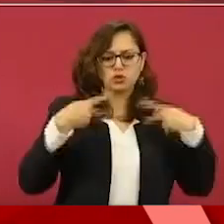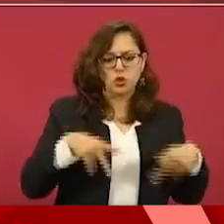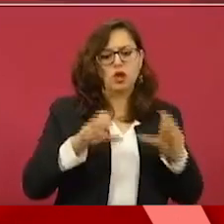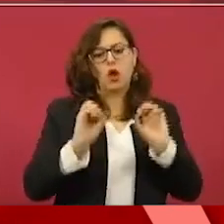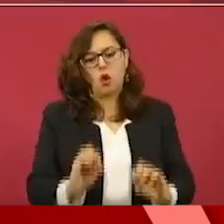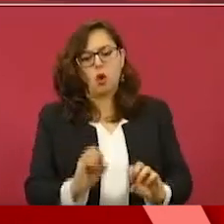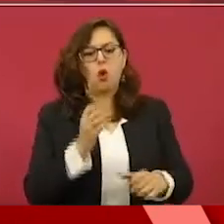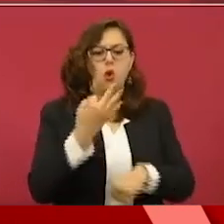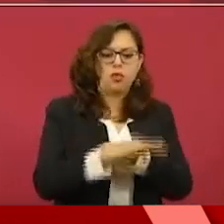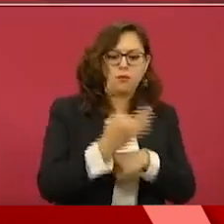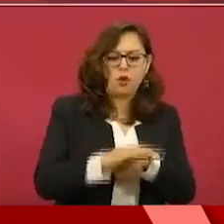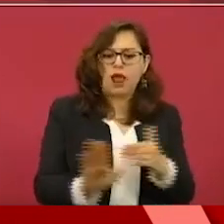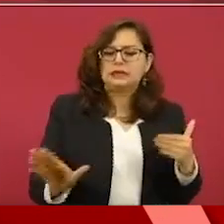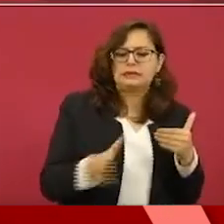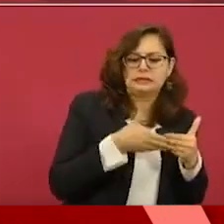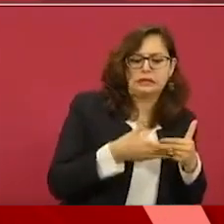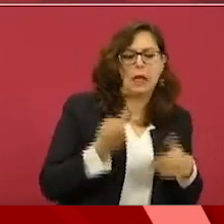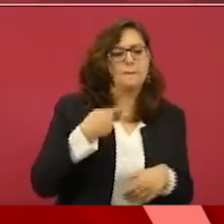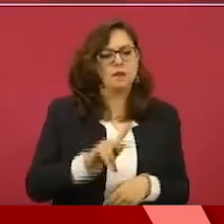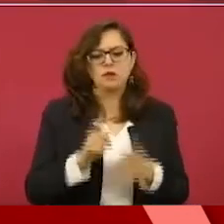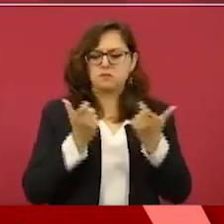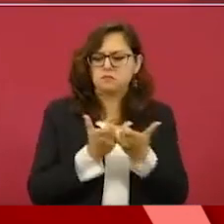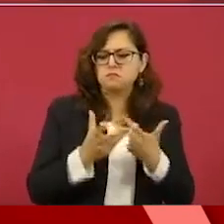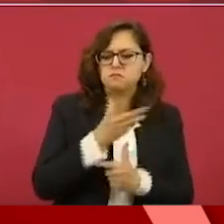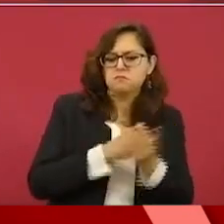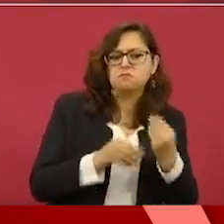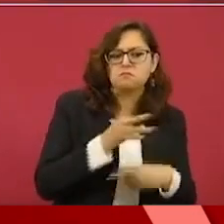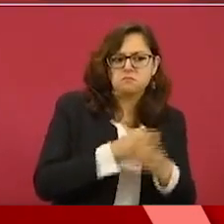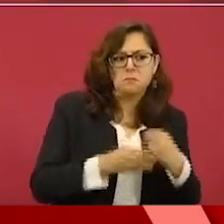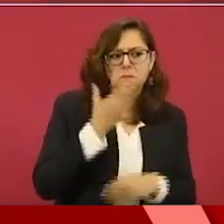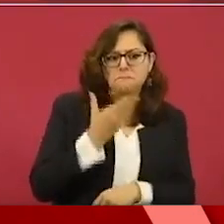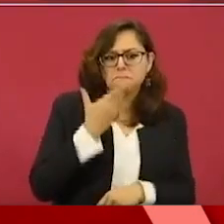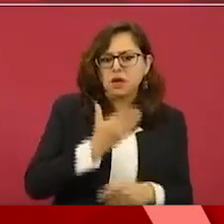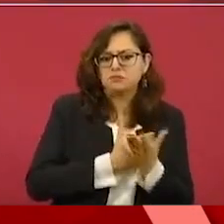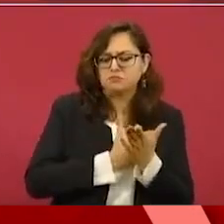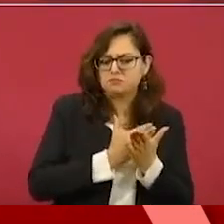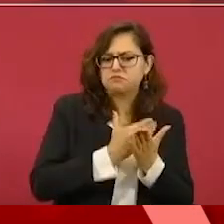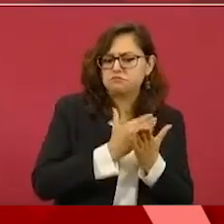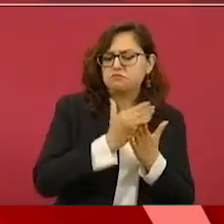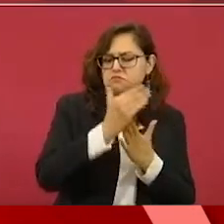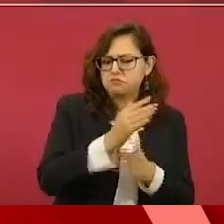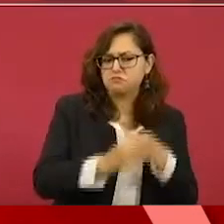económicamente el país marcha bien, hay estabilidad económica, estabilidad laboral.